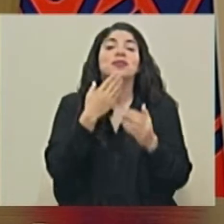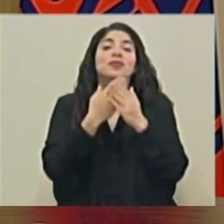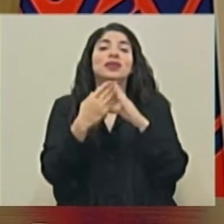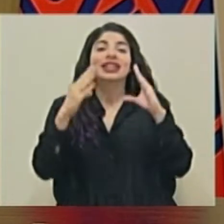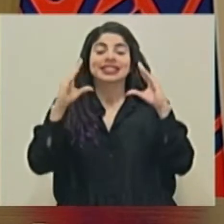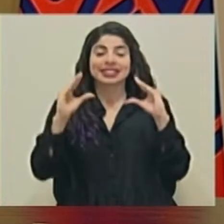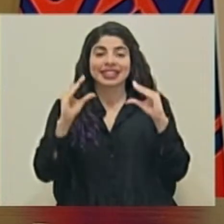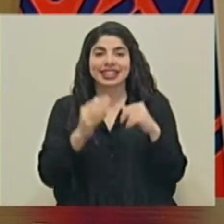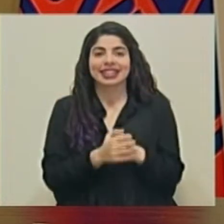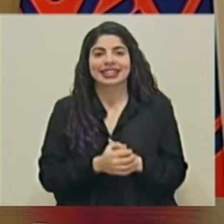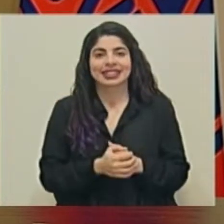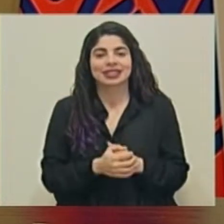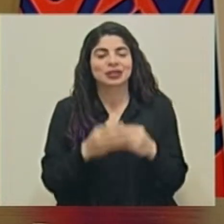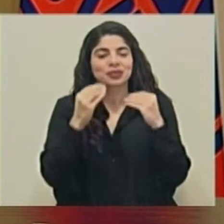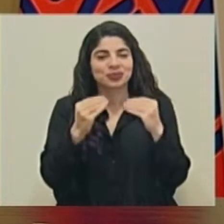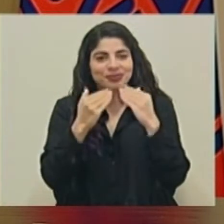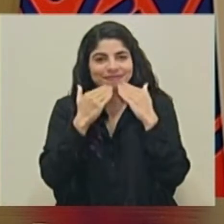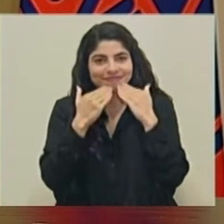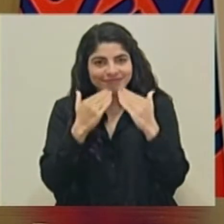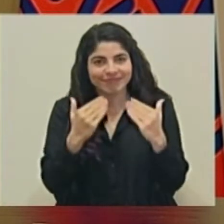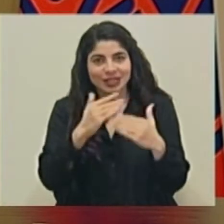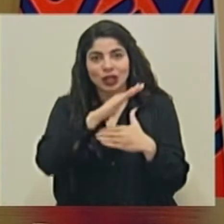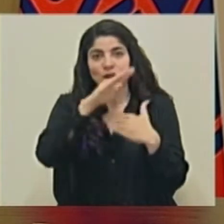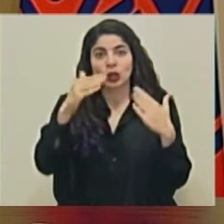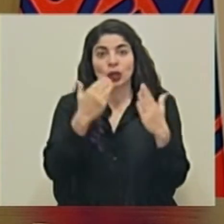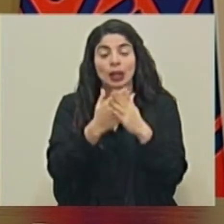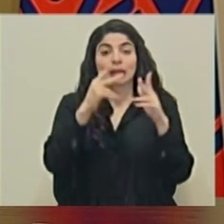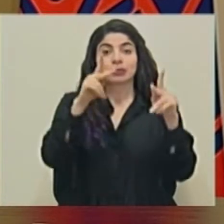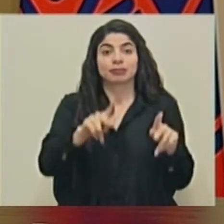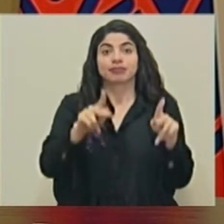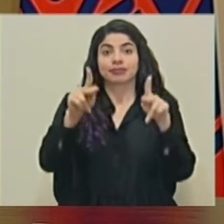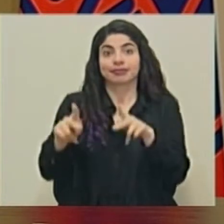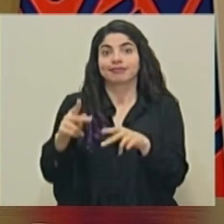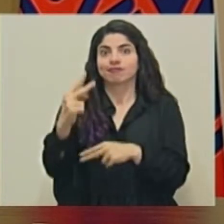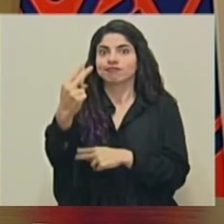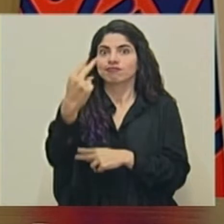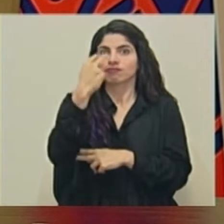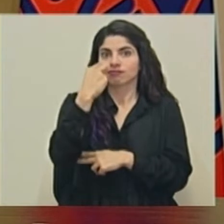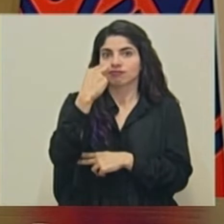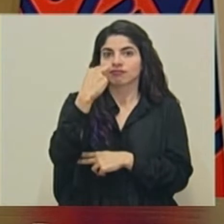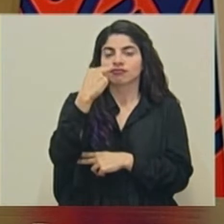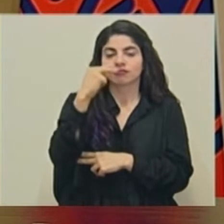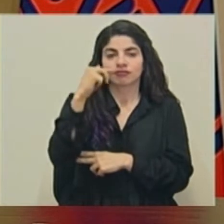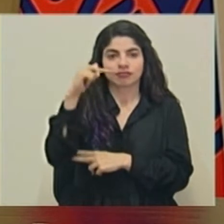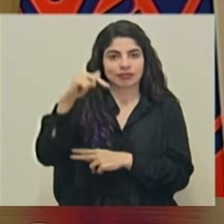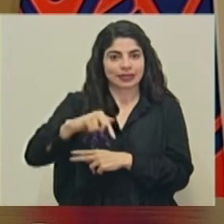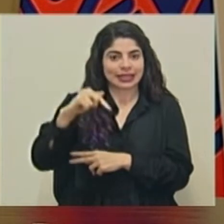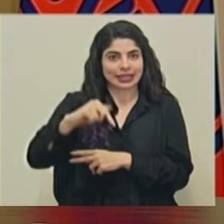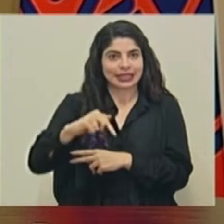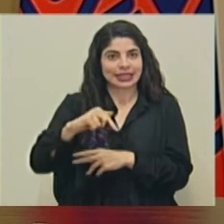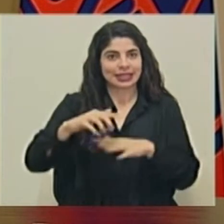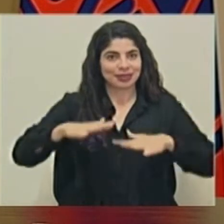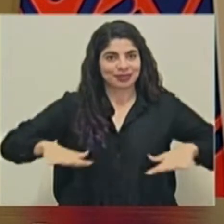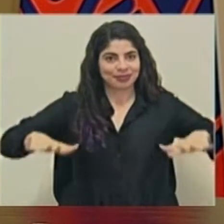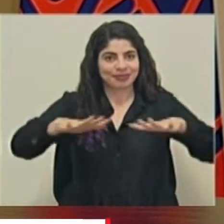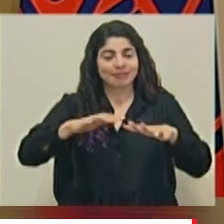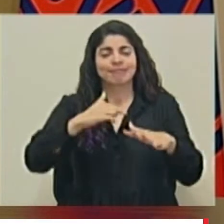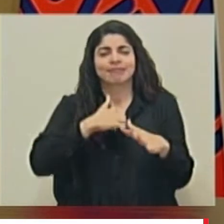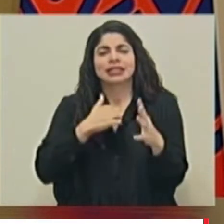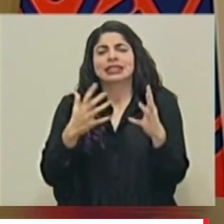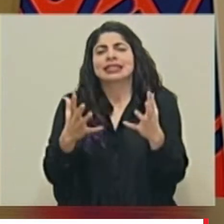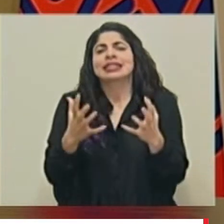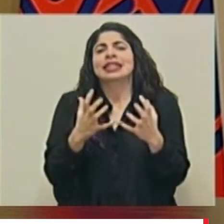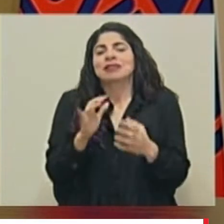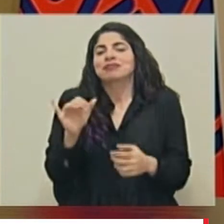tardes. Muchísimas gracias a todas las personas que nos siguen por este espacio. Yo quisiera,